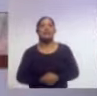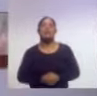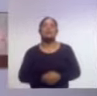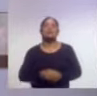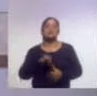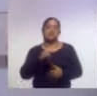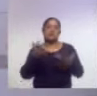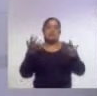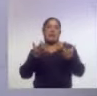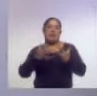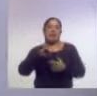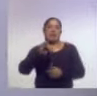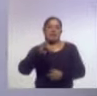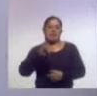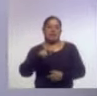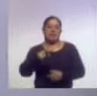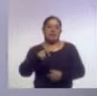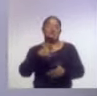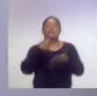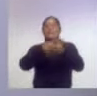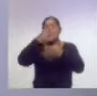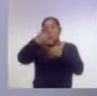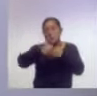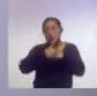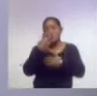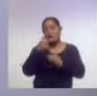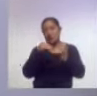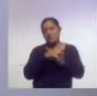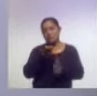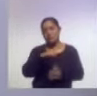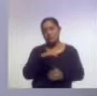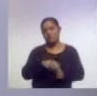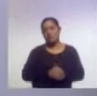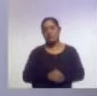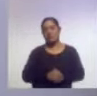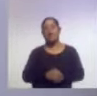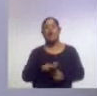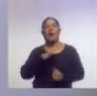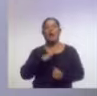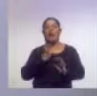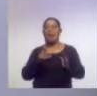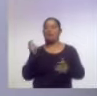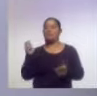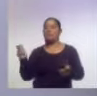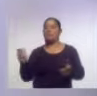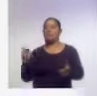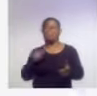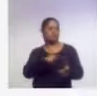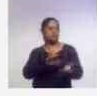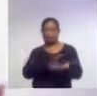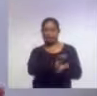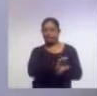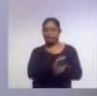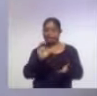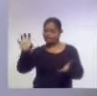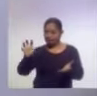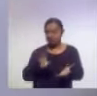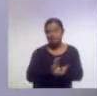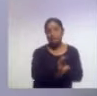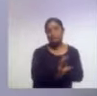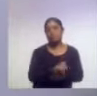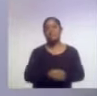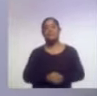ejecutarán con el proyecto 2019, que ya hay un recurso asignado para la institución. En